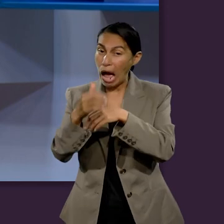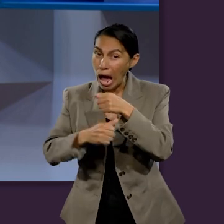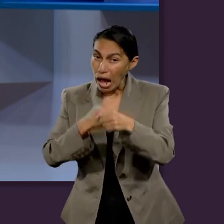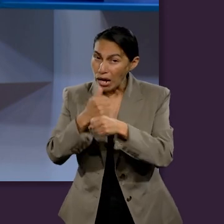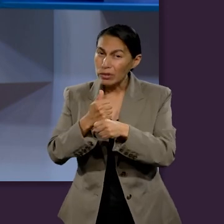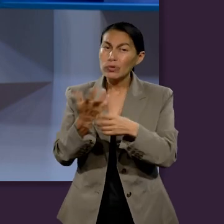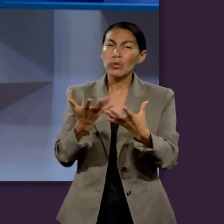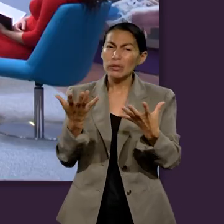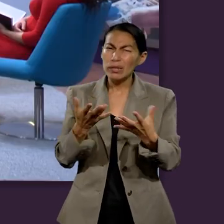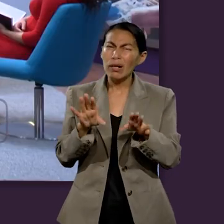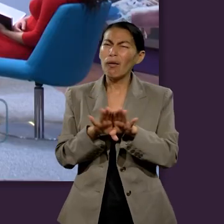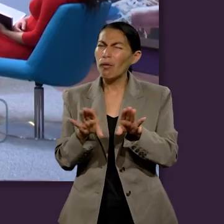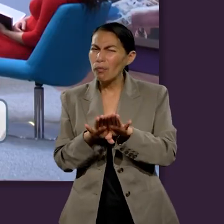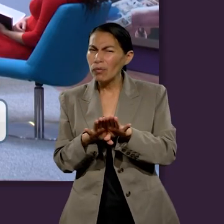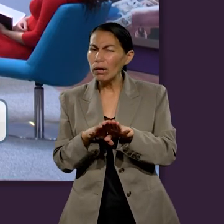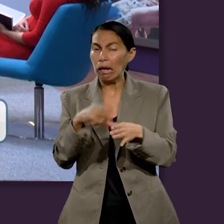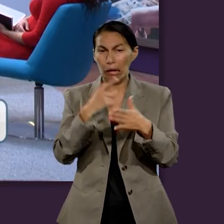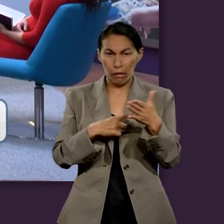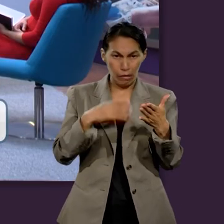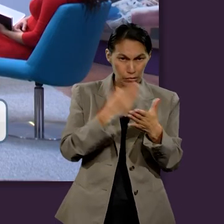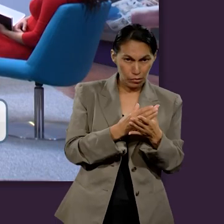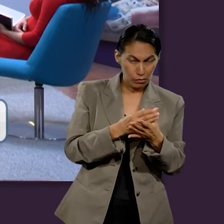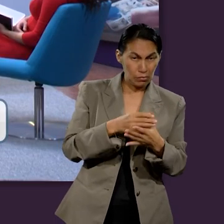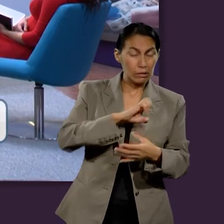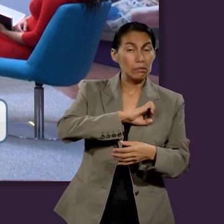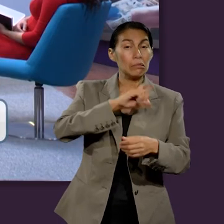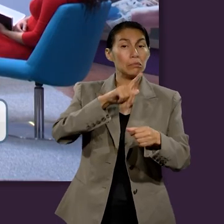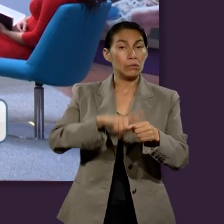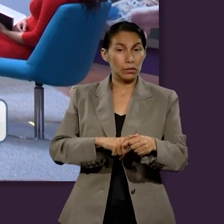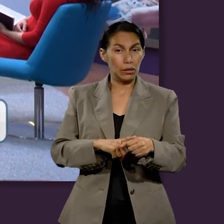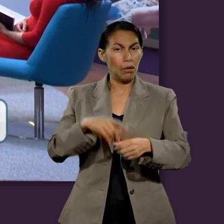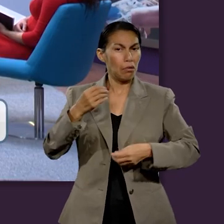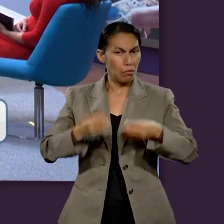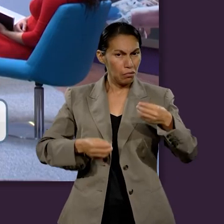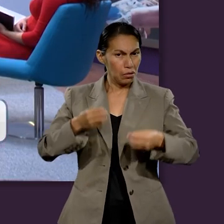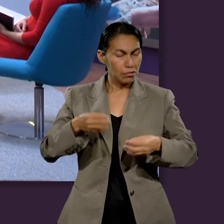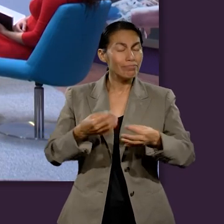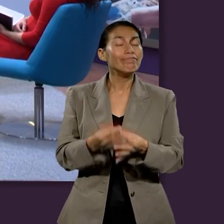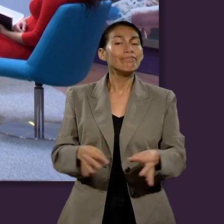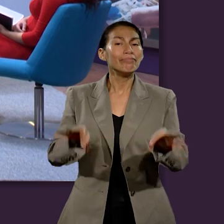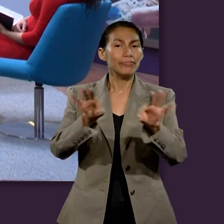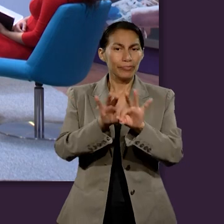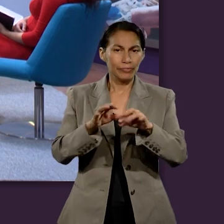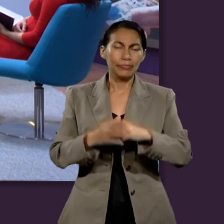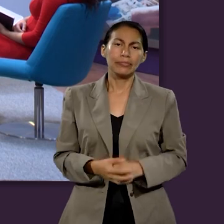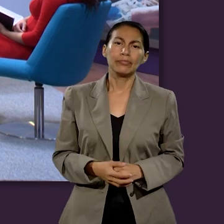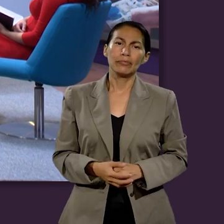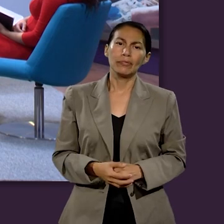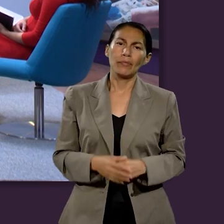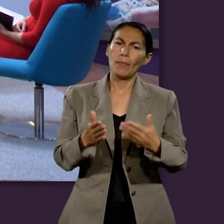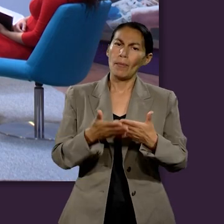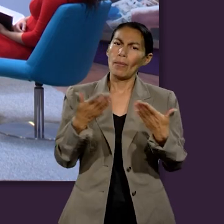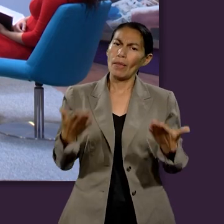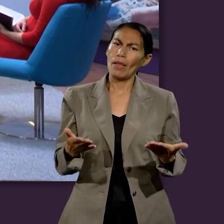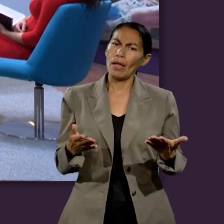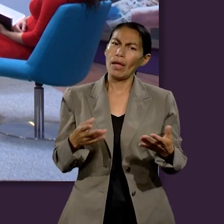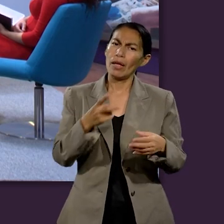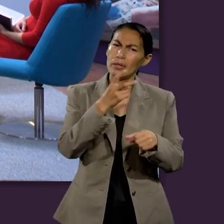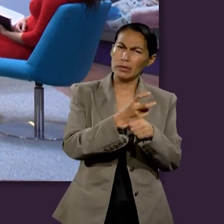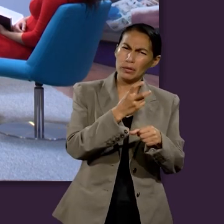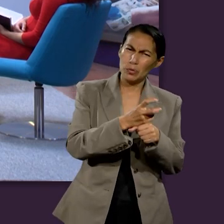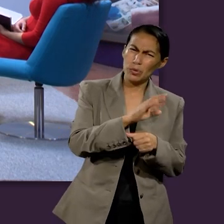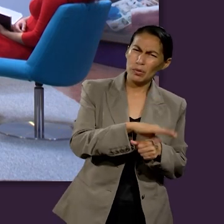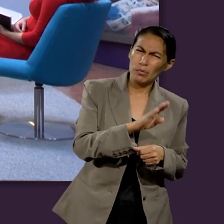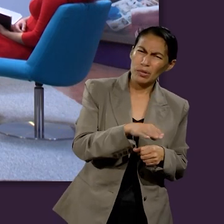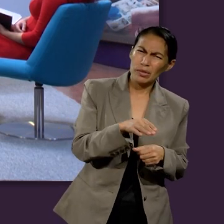el nuevo año, así que esta es una lección muy especial, este tema del juicio. Y vamos a seguir. Vamos ahora a abordar un poco